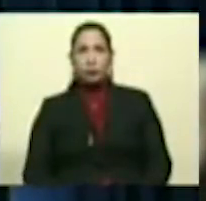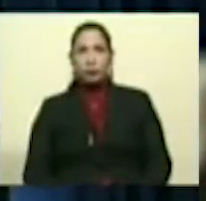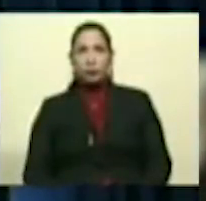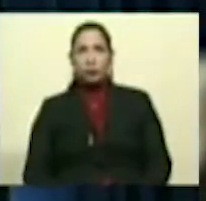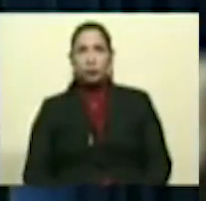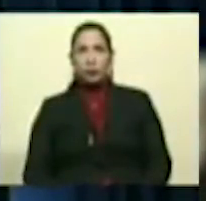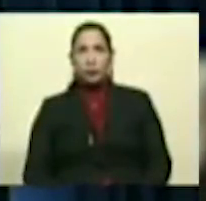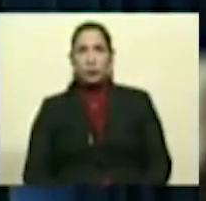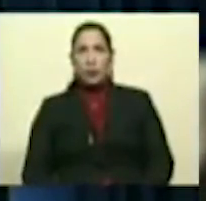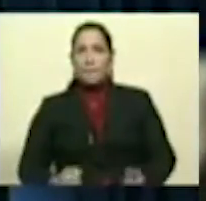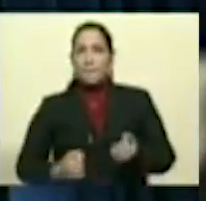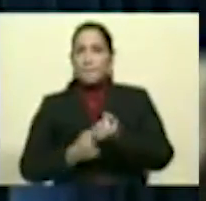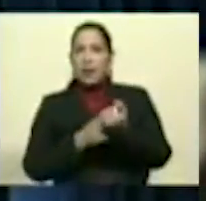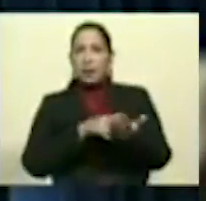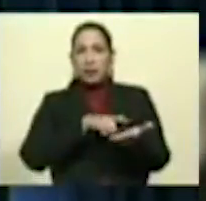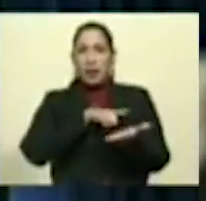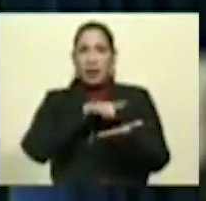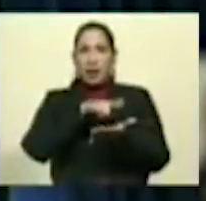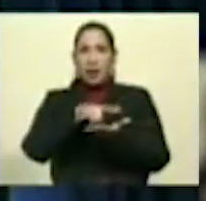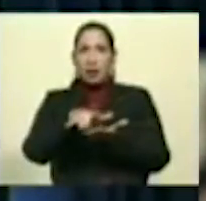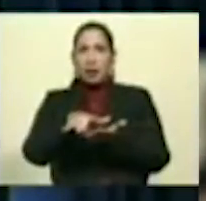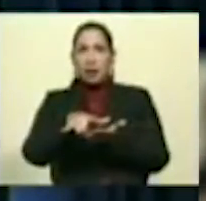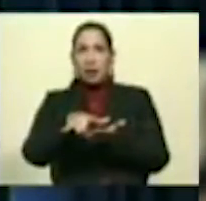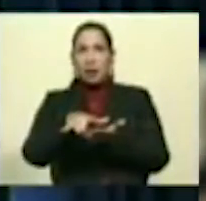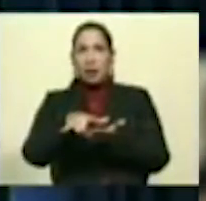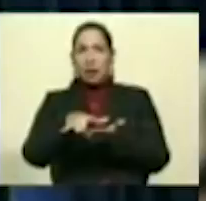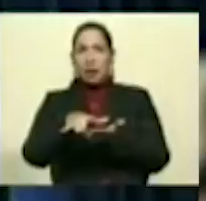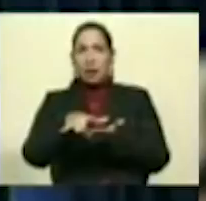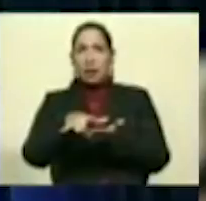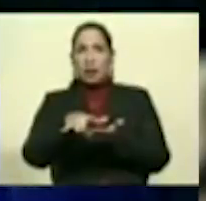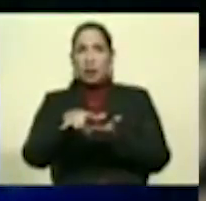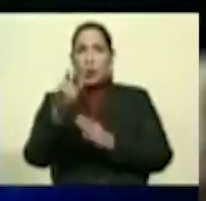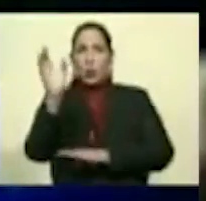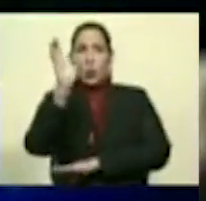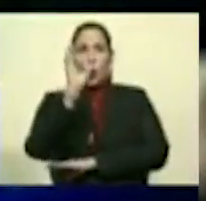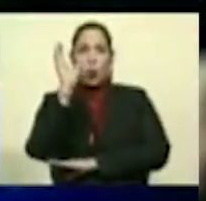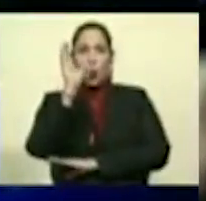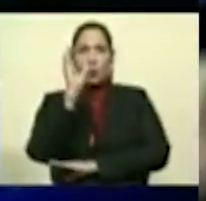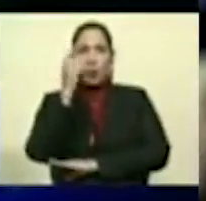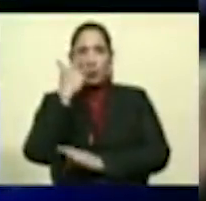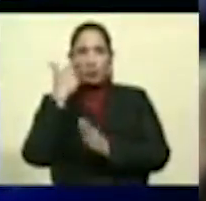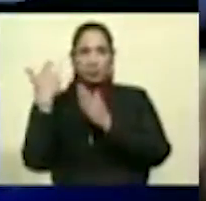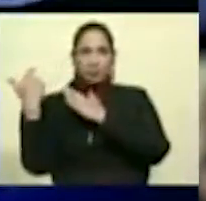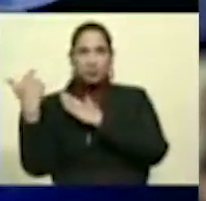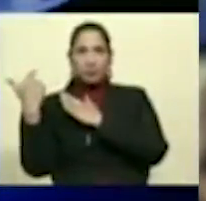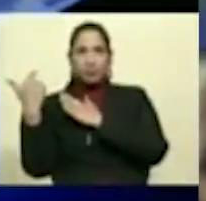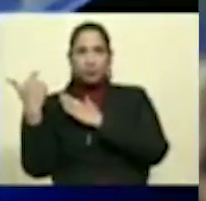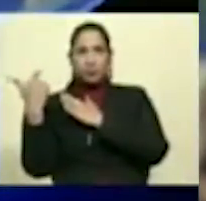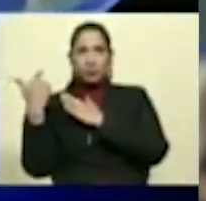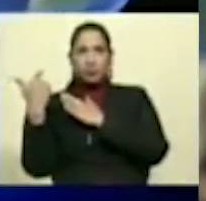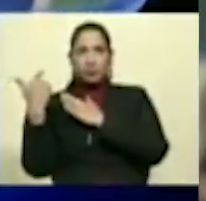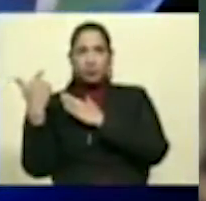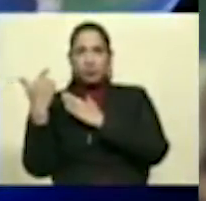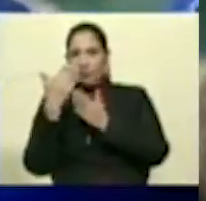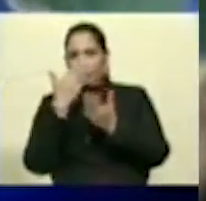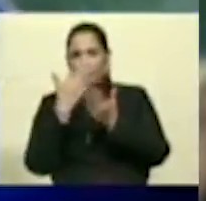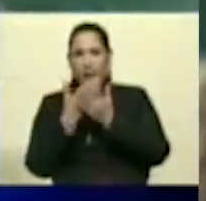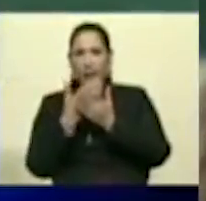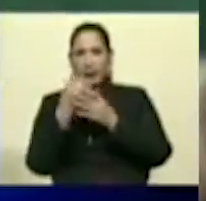la base aérea de Tolemaida, en el Melgar, Colombia, aquí al frente del Amazonas, ¿verdad?